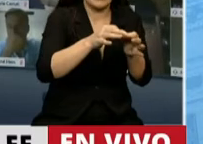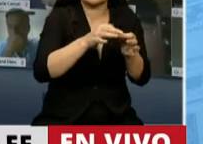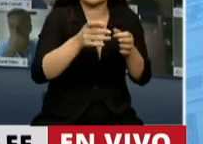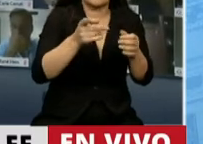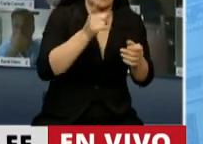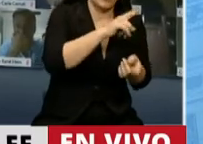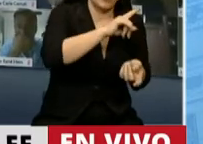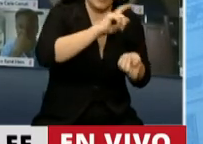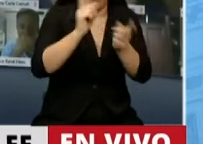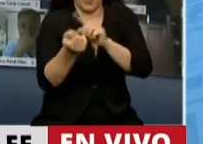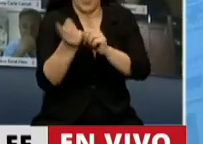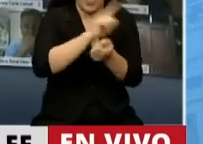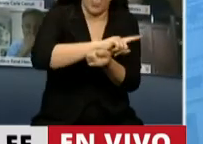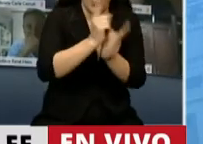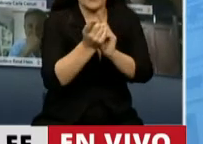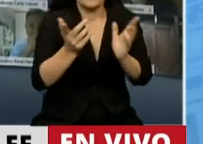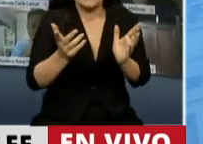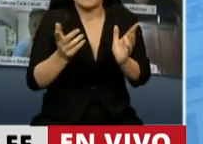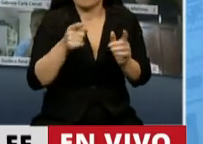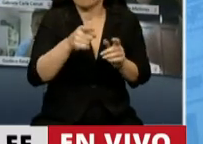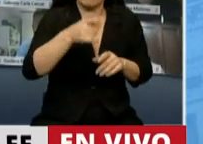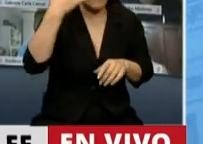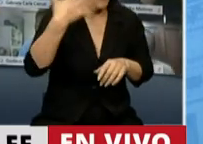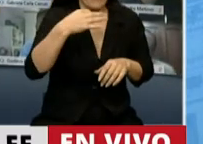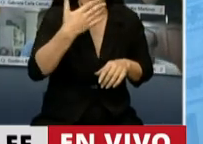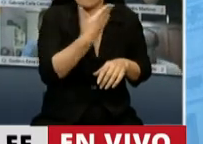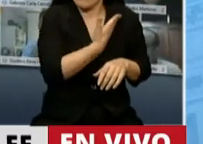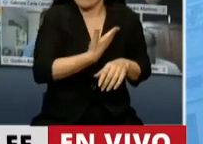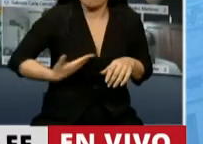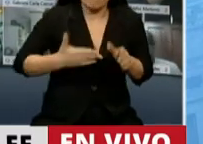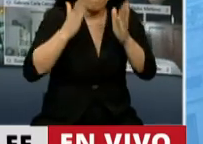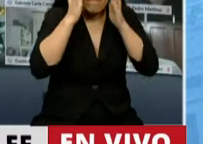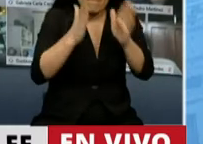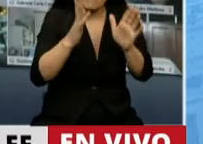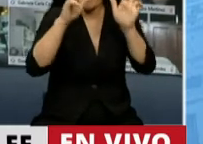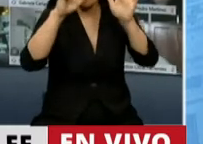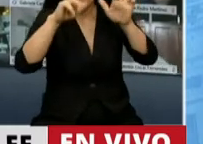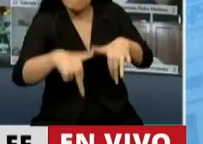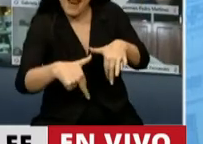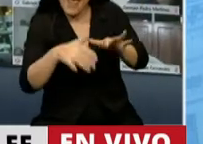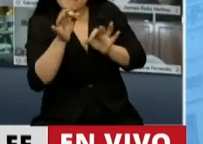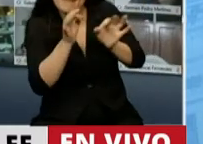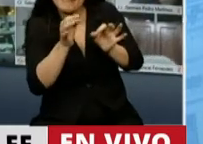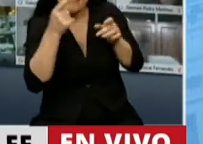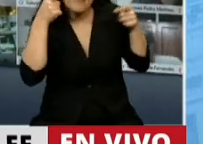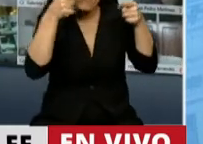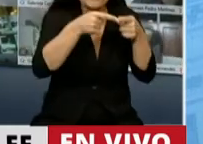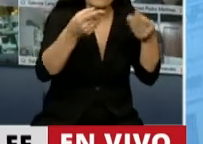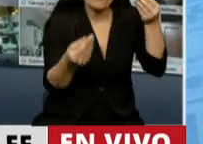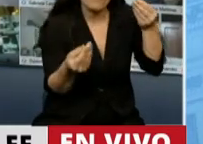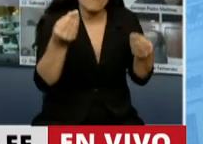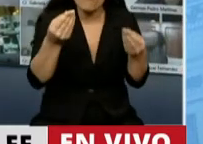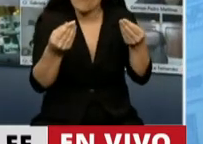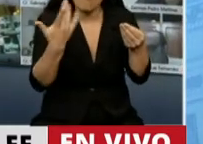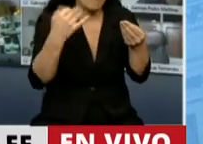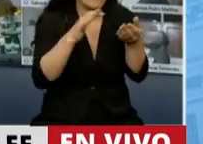establecer una política de Estado en cuanto a la estrategia, las tácticas y los objetivos. Por eso es